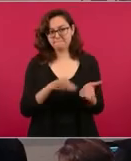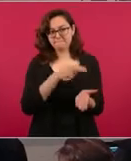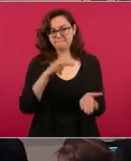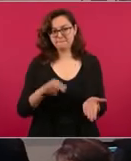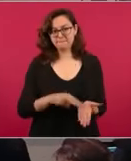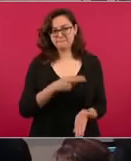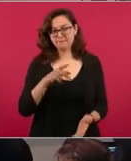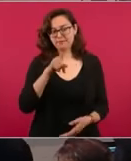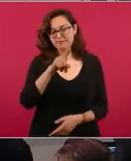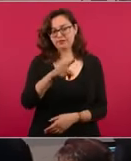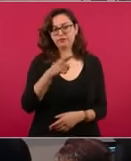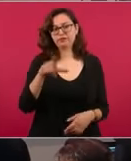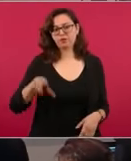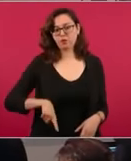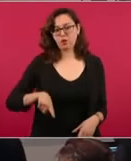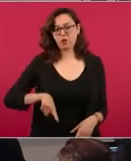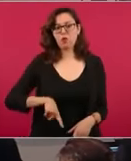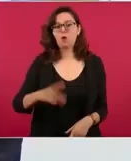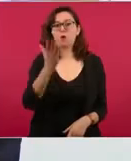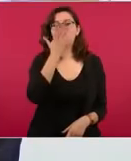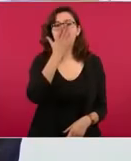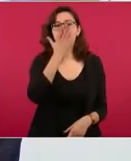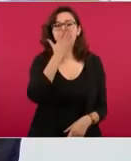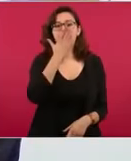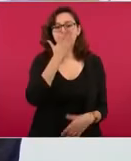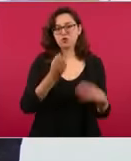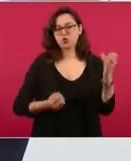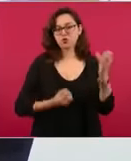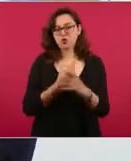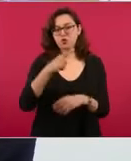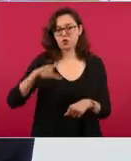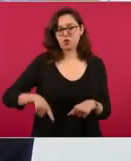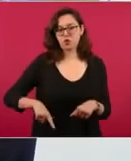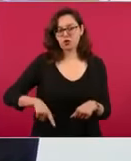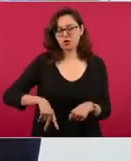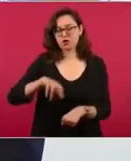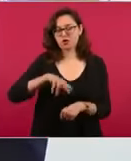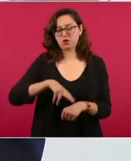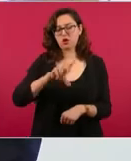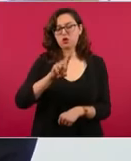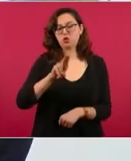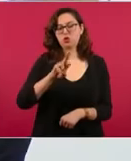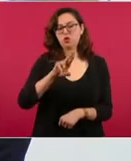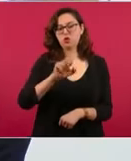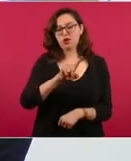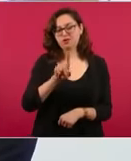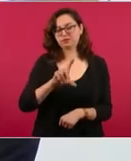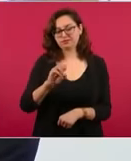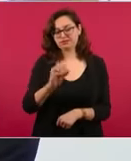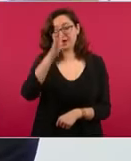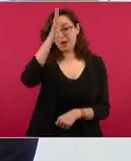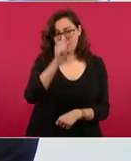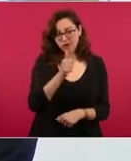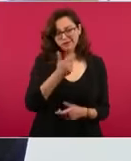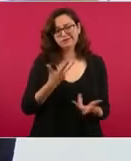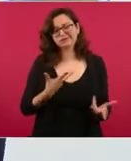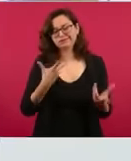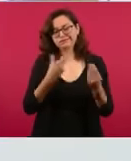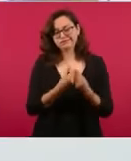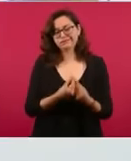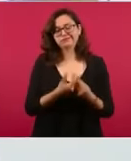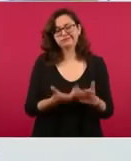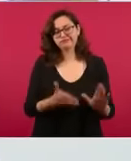del estado de Sonora, con el gobernador Durazo, y este convenio nos va a ayudar mucho a poder instrumentar los